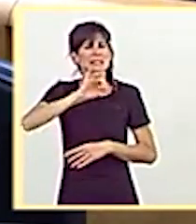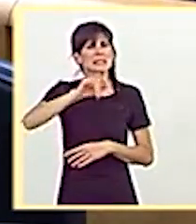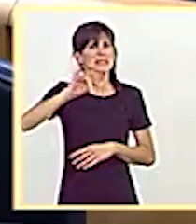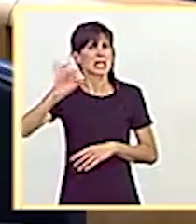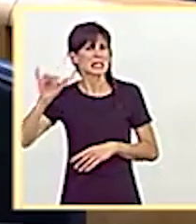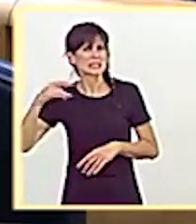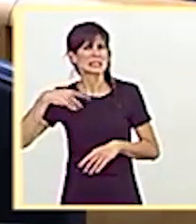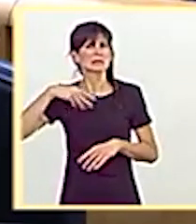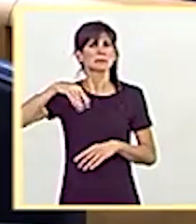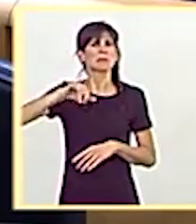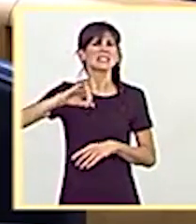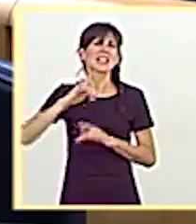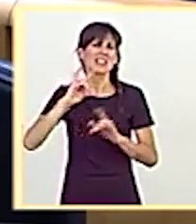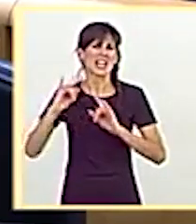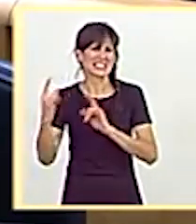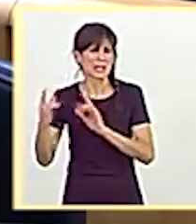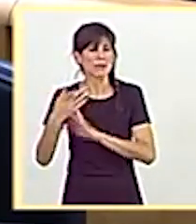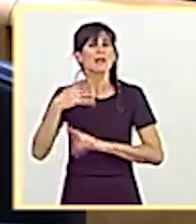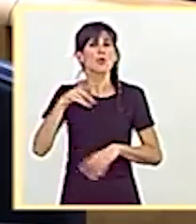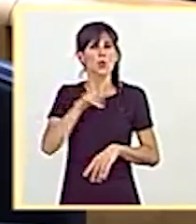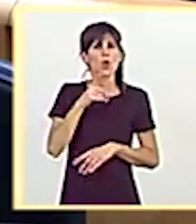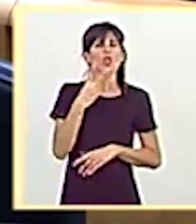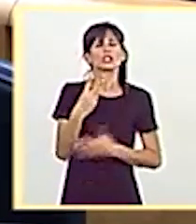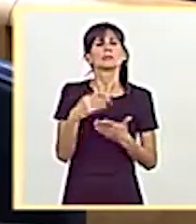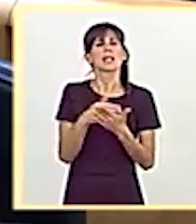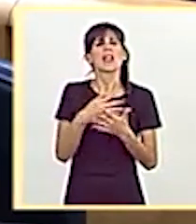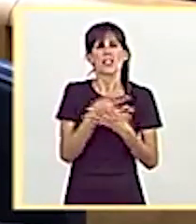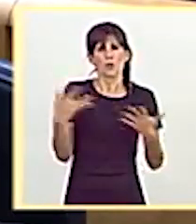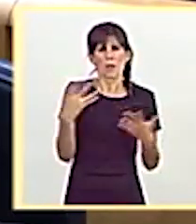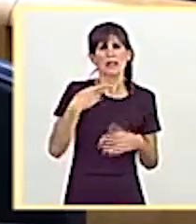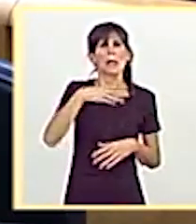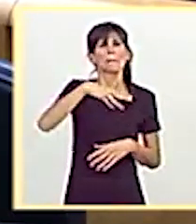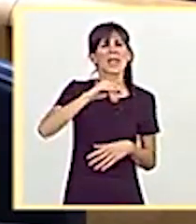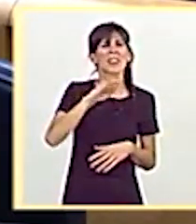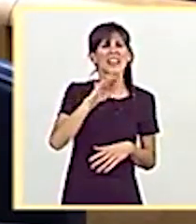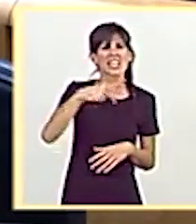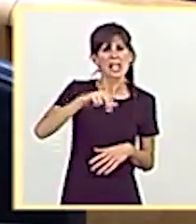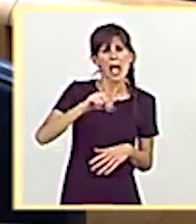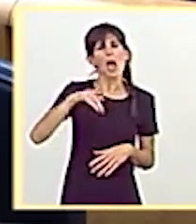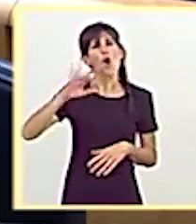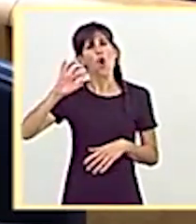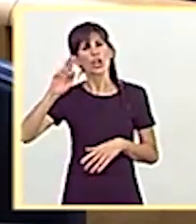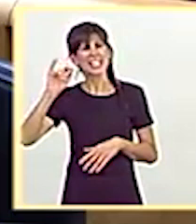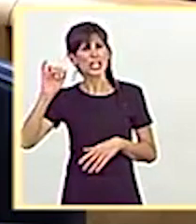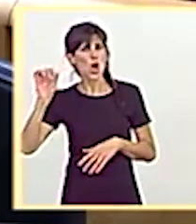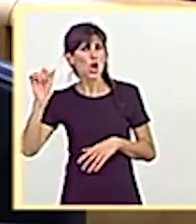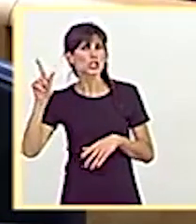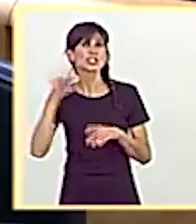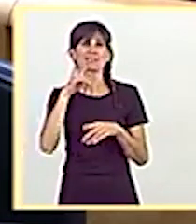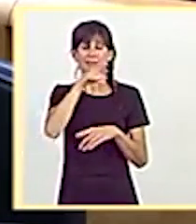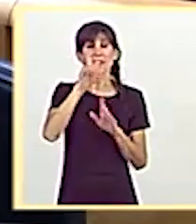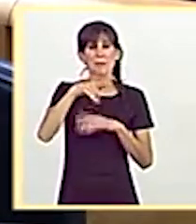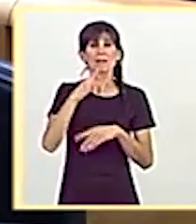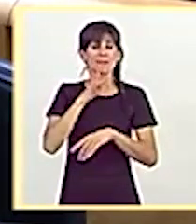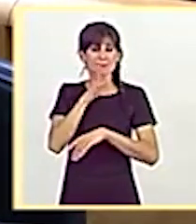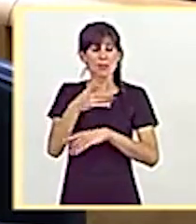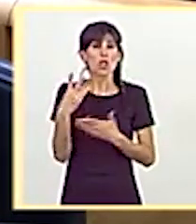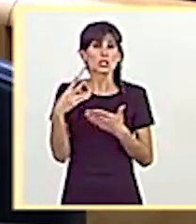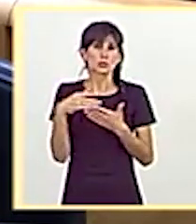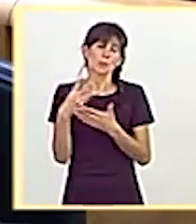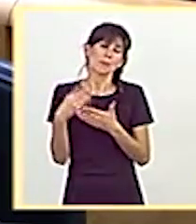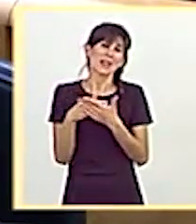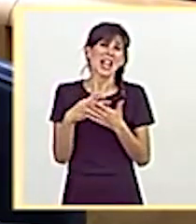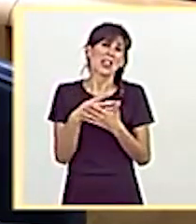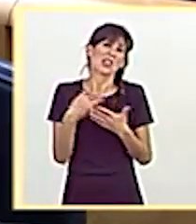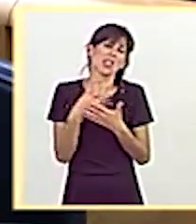Y en julio de 2019, entre Mediña y Orriolos. Y desde septiembre de 2019 estamos ejecutando las obras de acondicionamiento entre